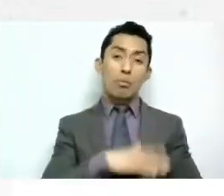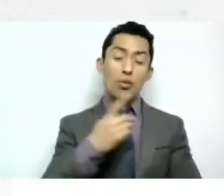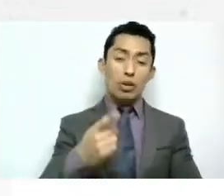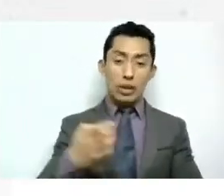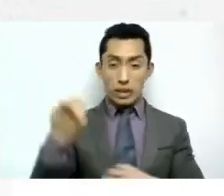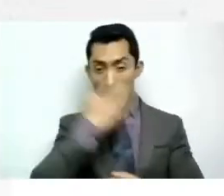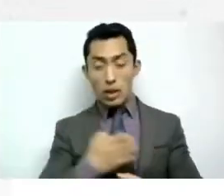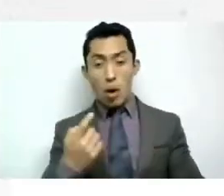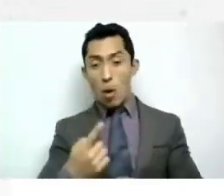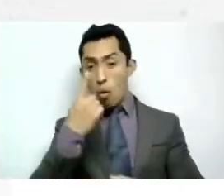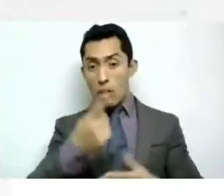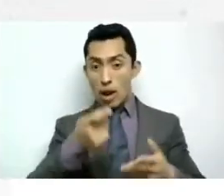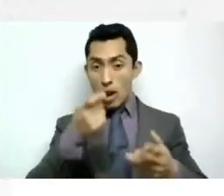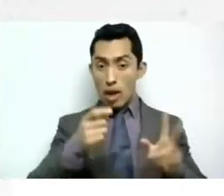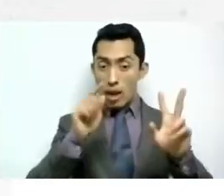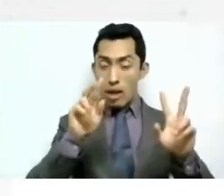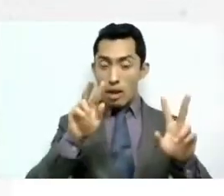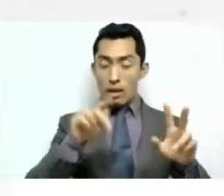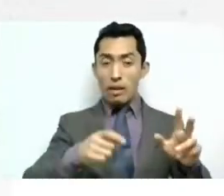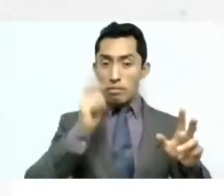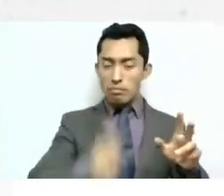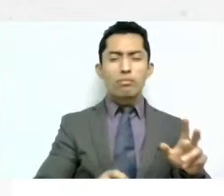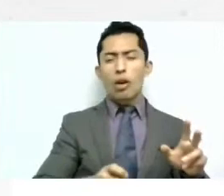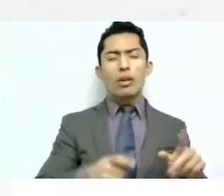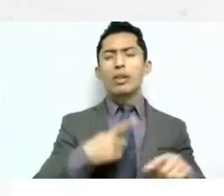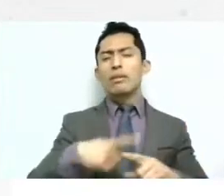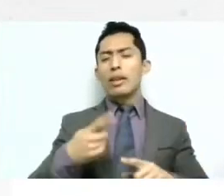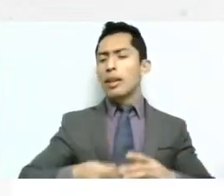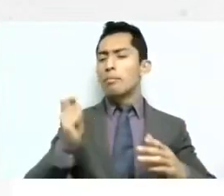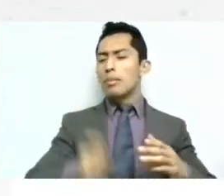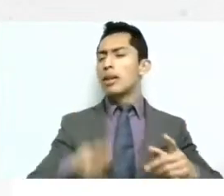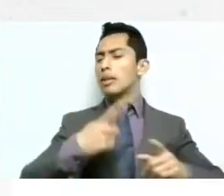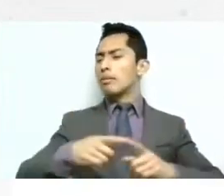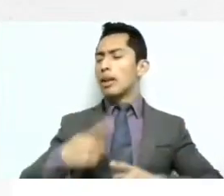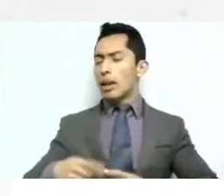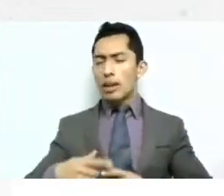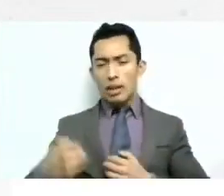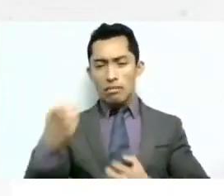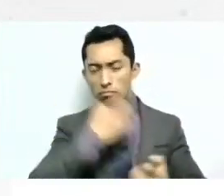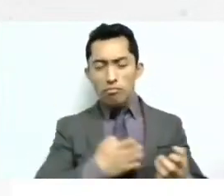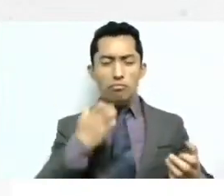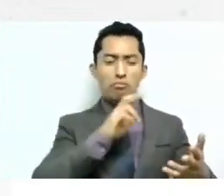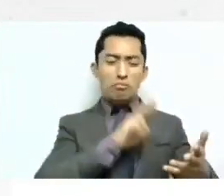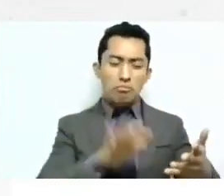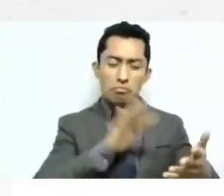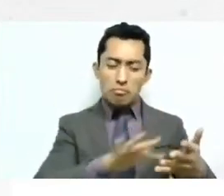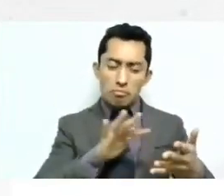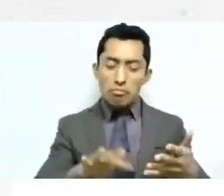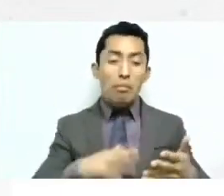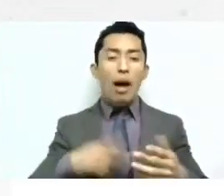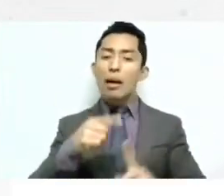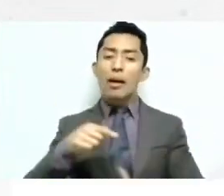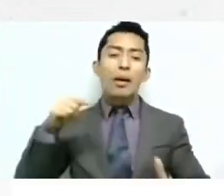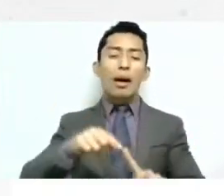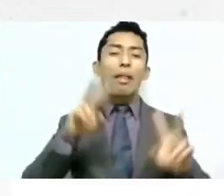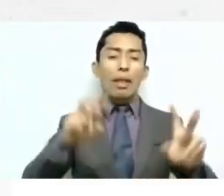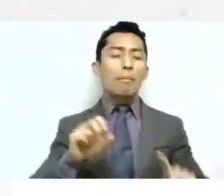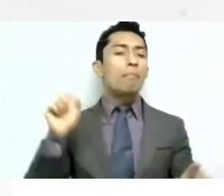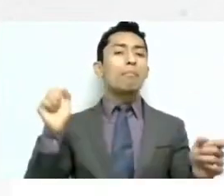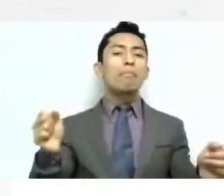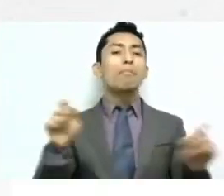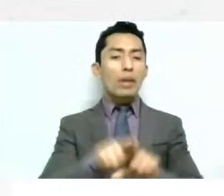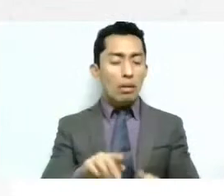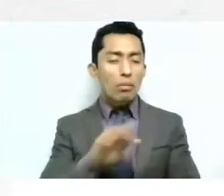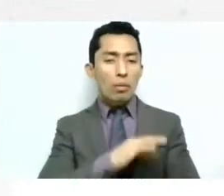una sino analizas varias sentencias que que van orientadas a una misma temática eso y